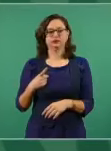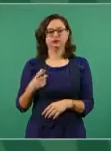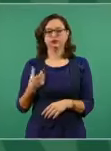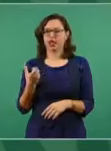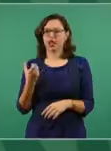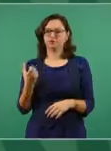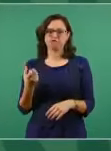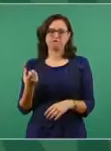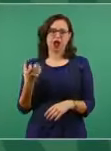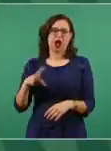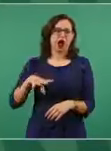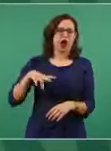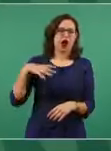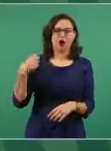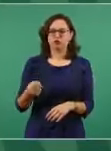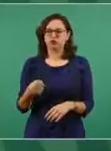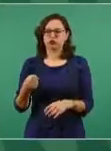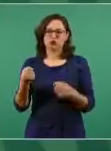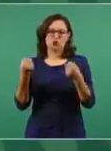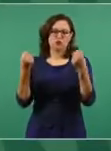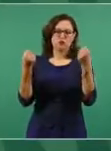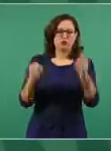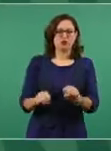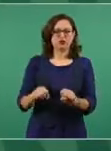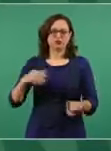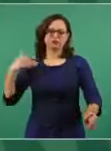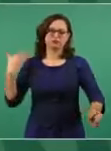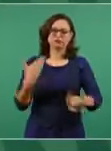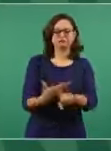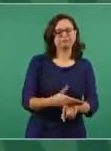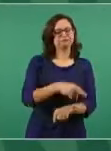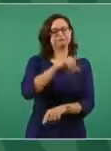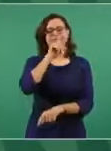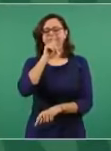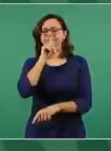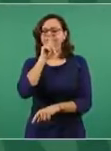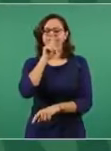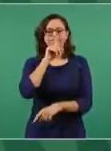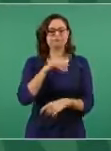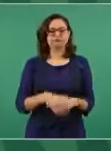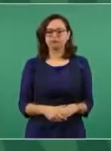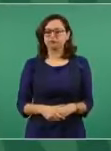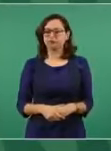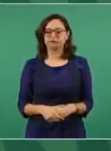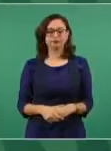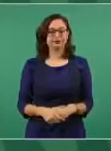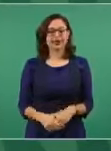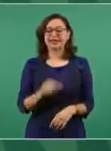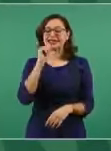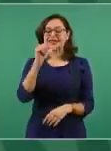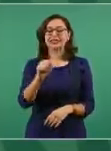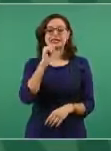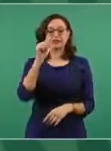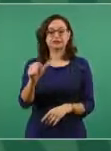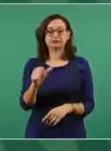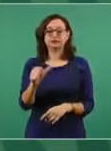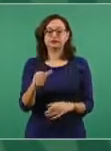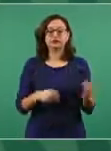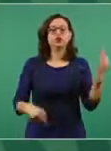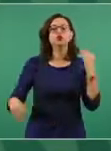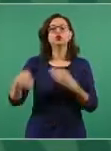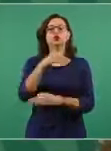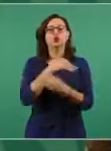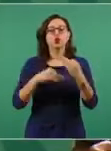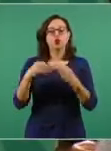la fuerza, nada por la fuerza, todo por la razón y el